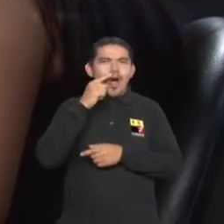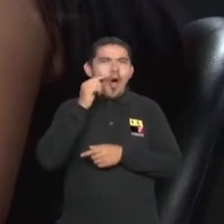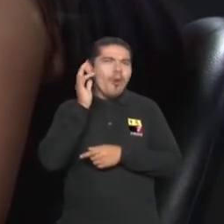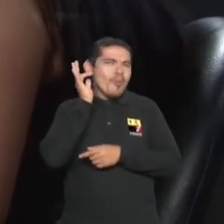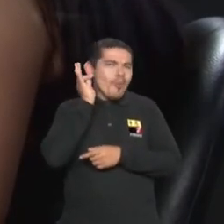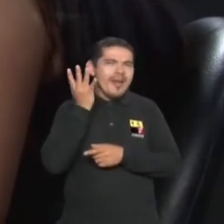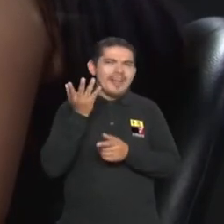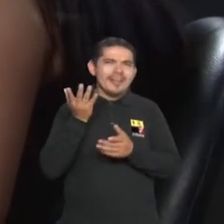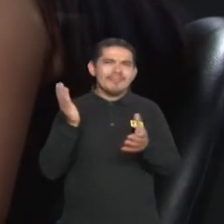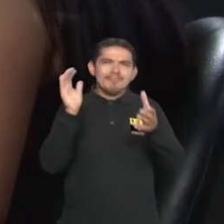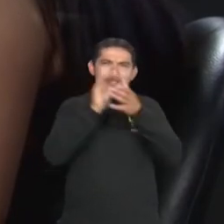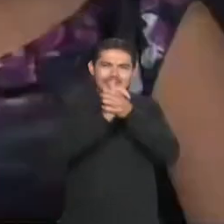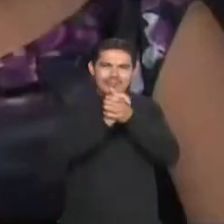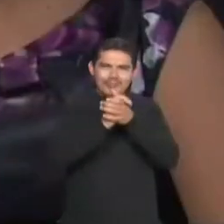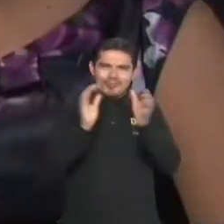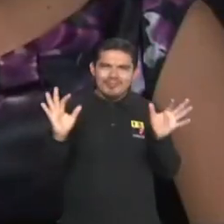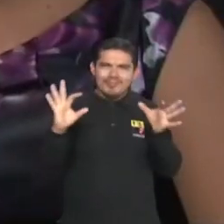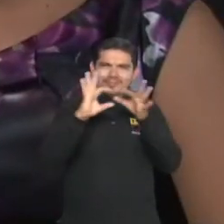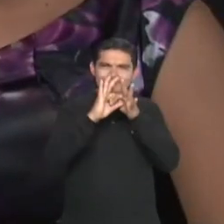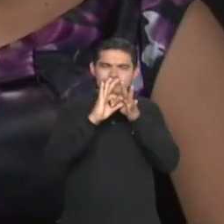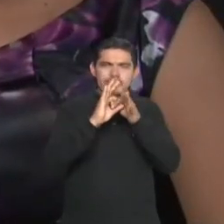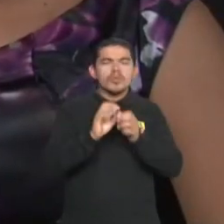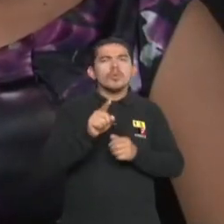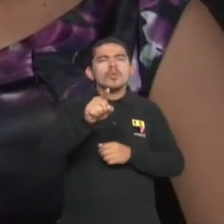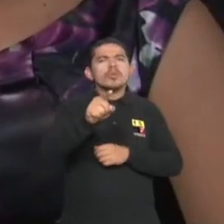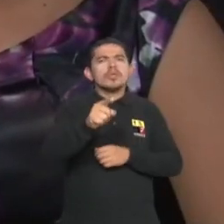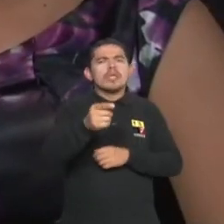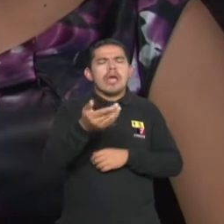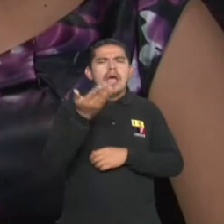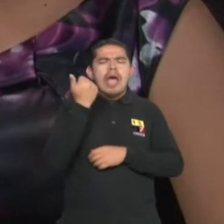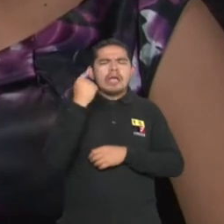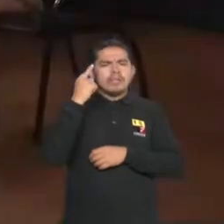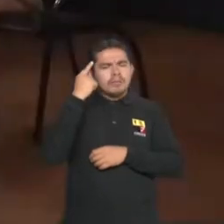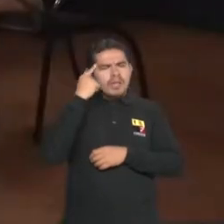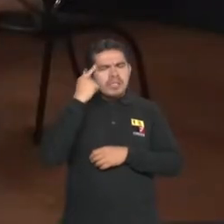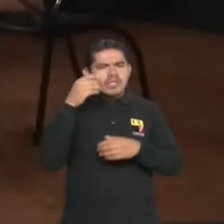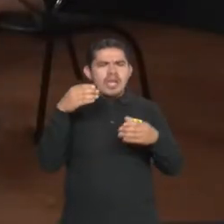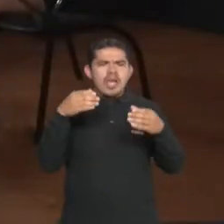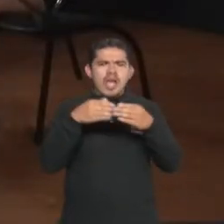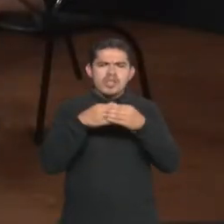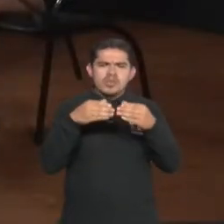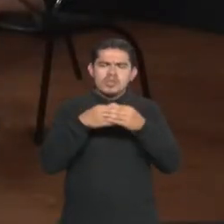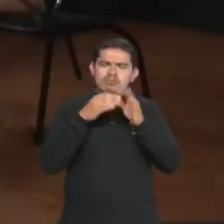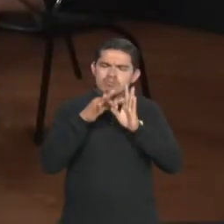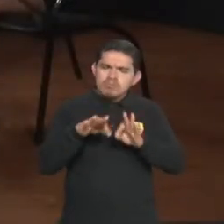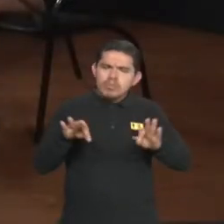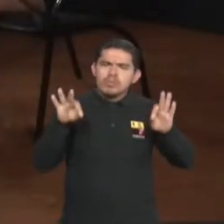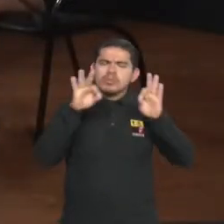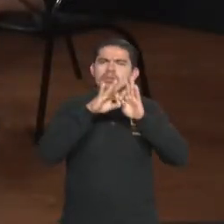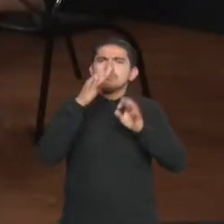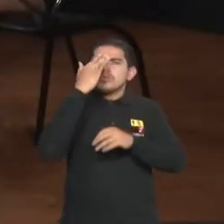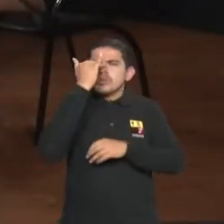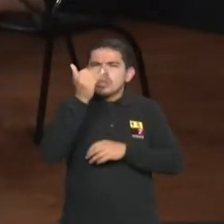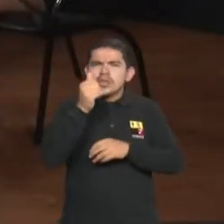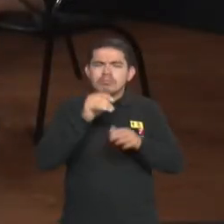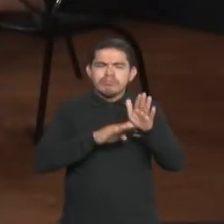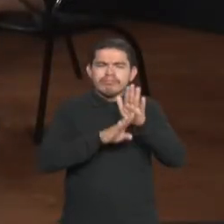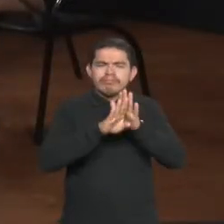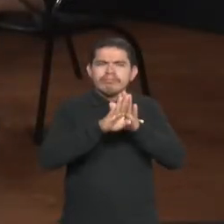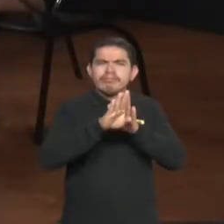cuándo ustedes se dieron cuenta de la necesidad de crear una asociación? ¿Cuál fue el sentido de la asociación y qué avanza ha tenido hasta este momento? Bueno,